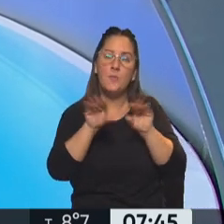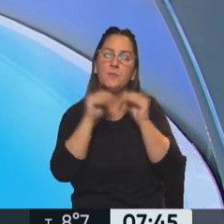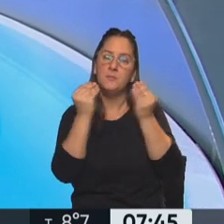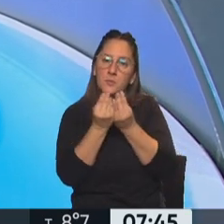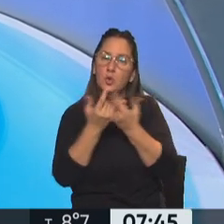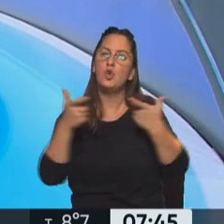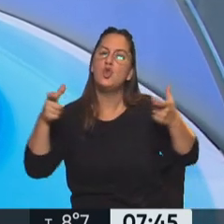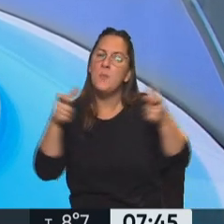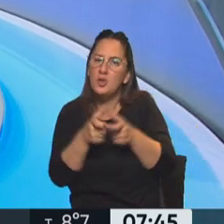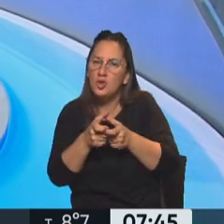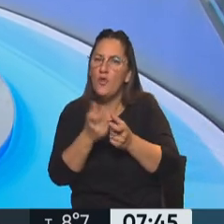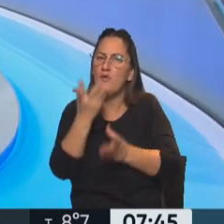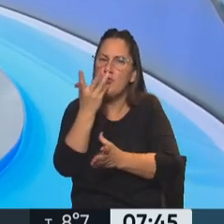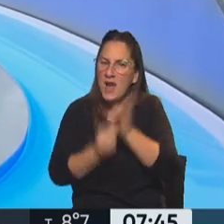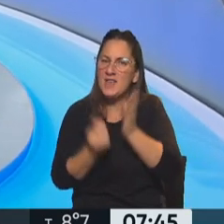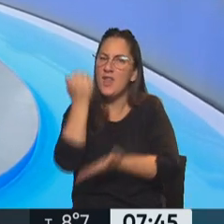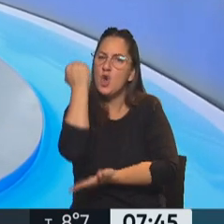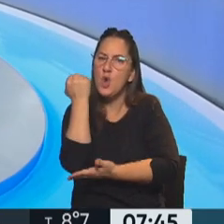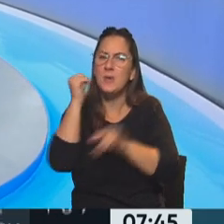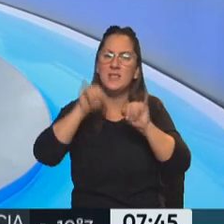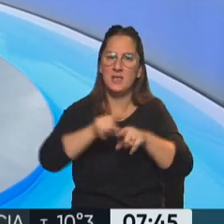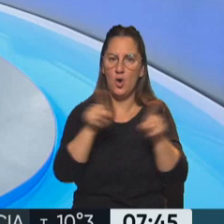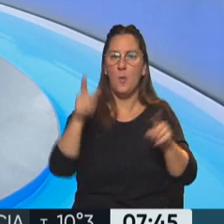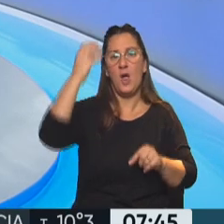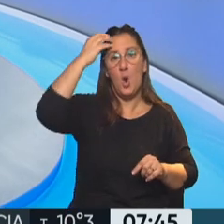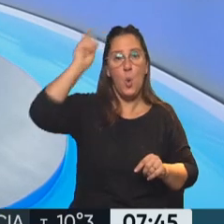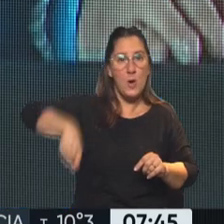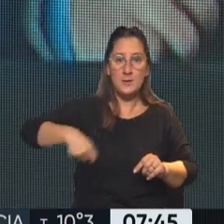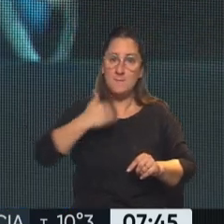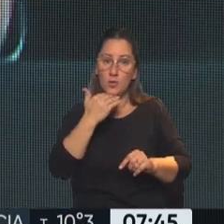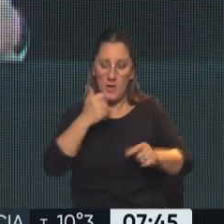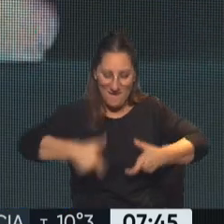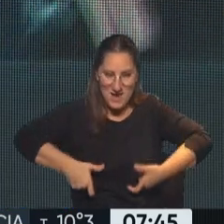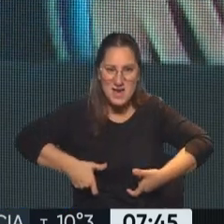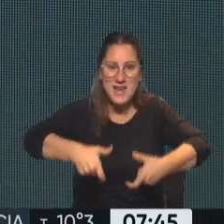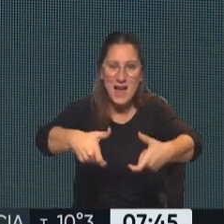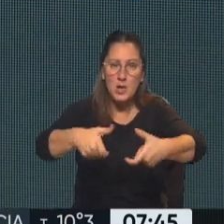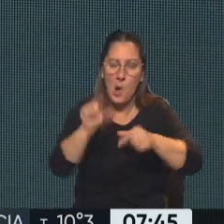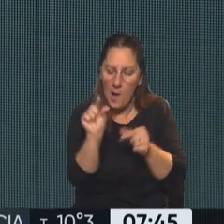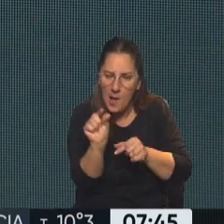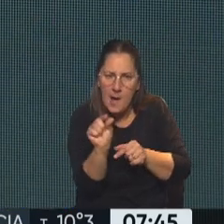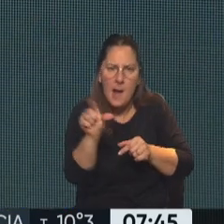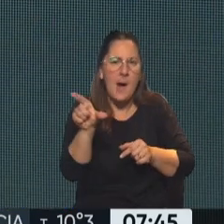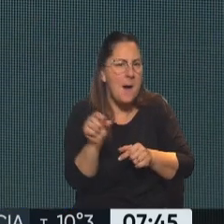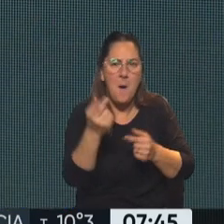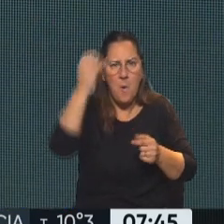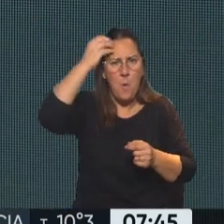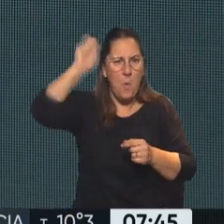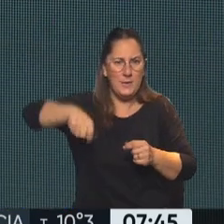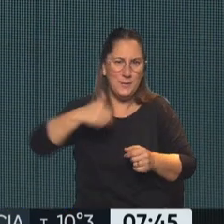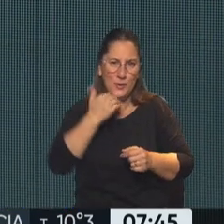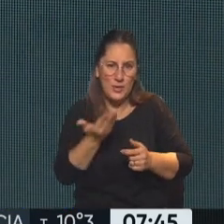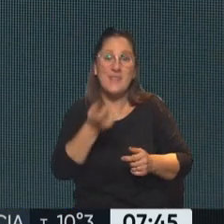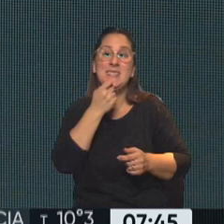comisión de un delito de naturaleza económica. Porque el juez no puede saber si el caño tiene que tener 3 milímetros o 5. Si un juez